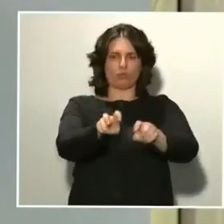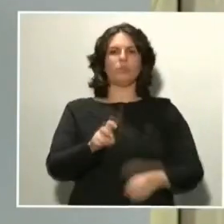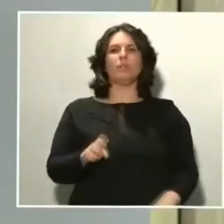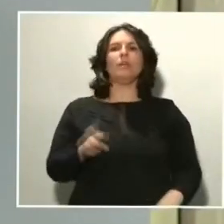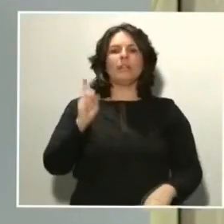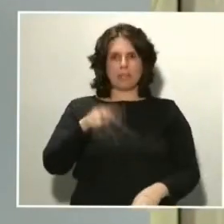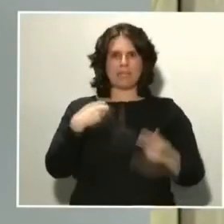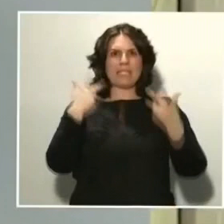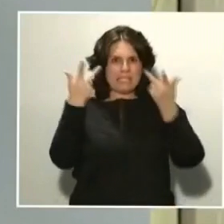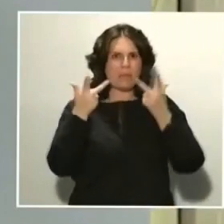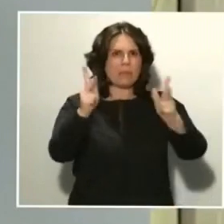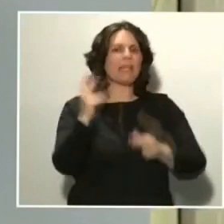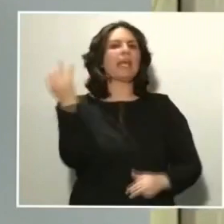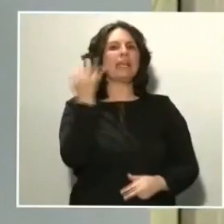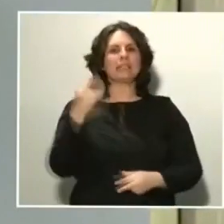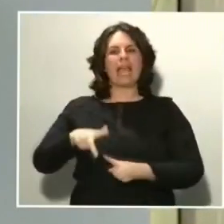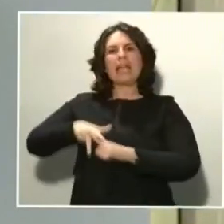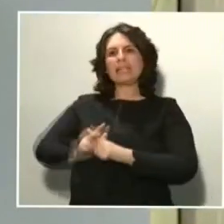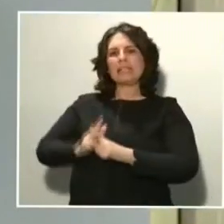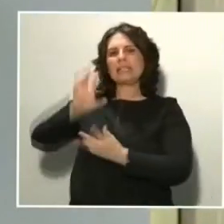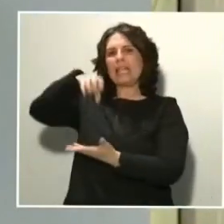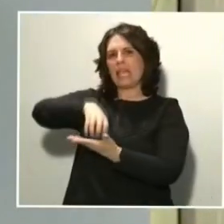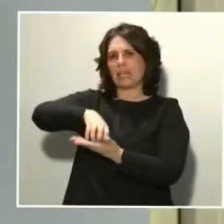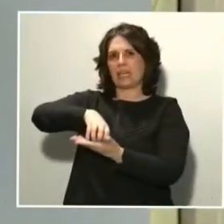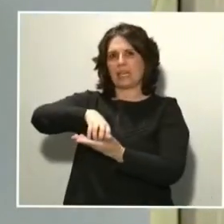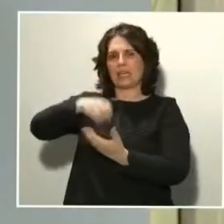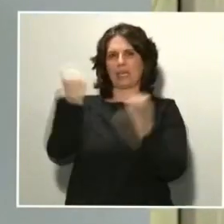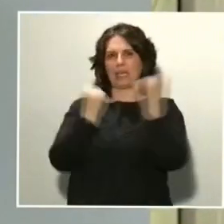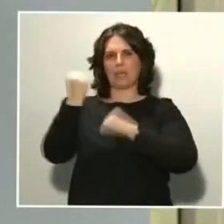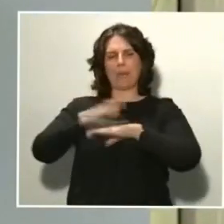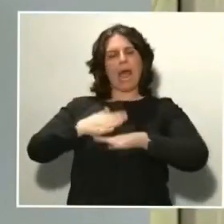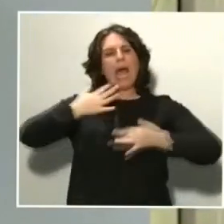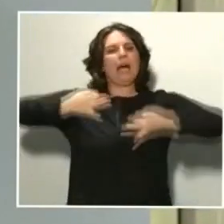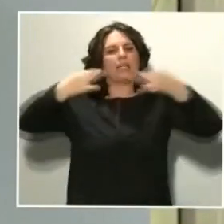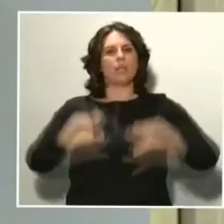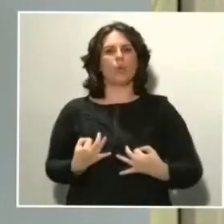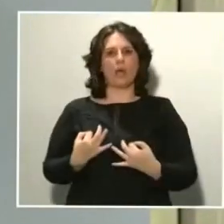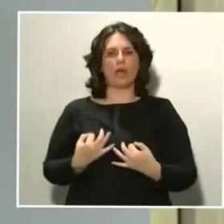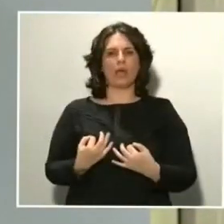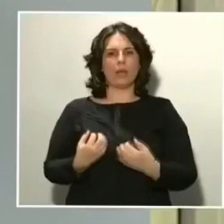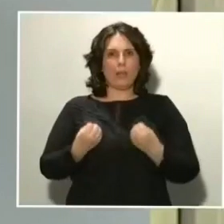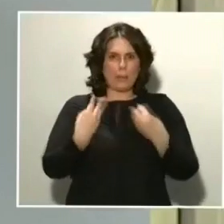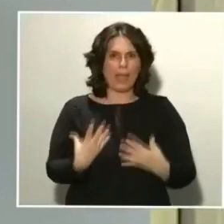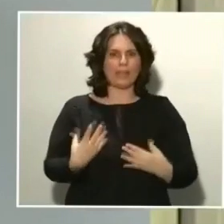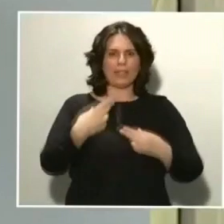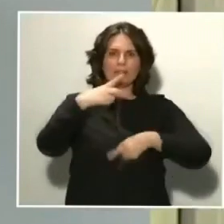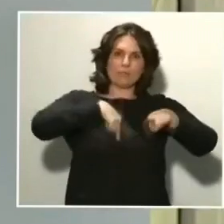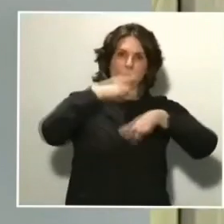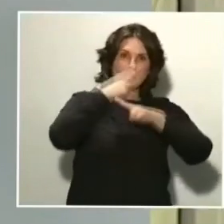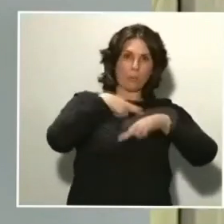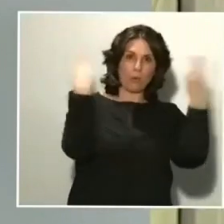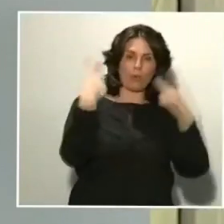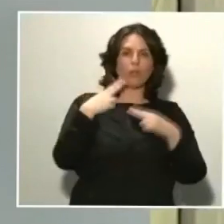de los talleres para asegurar el funcionamiento del transporte público y el transporte profesional.